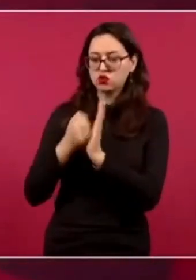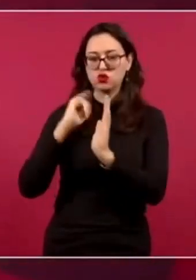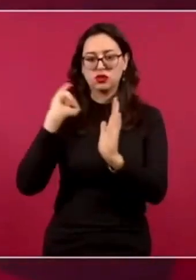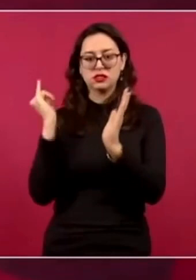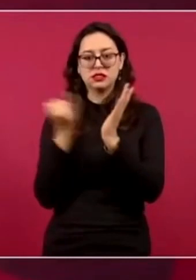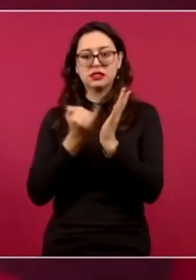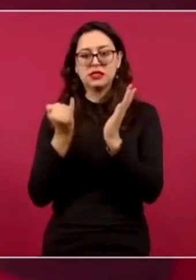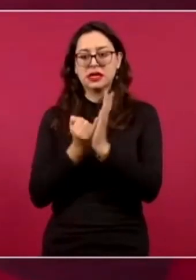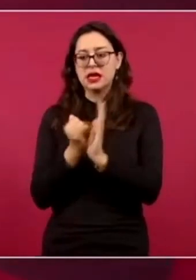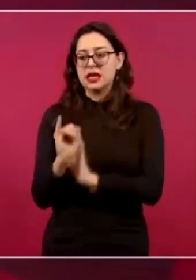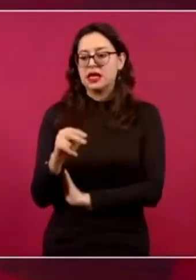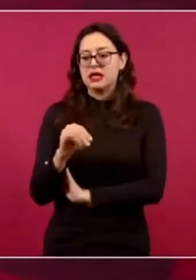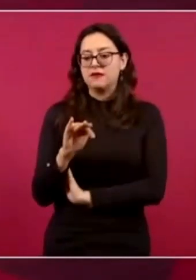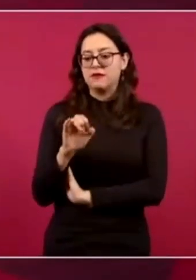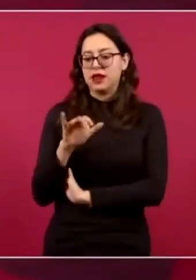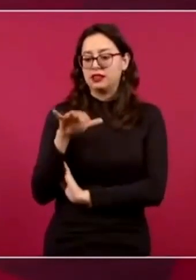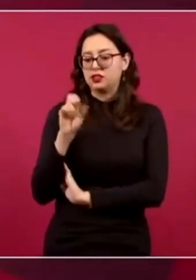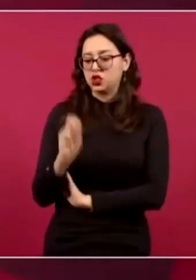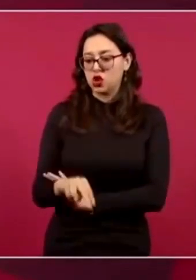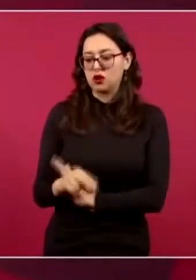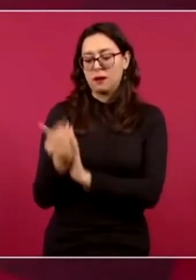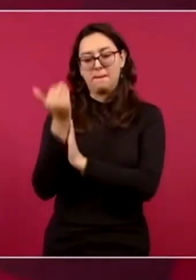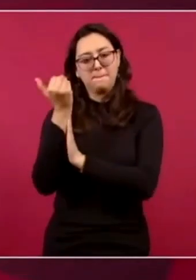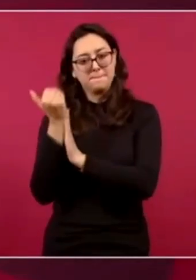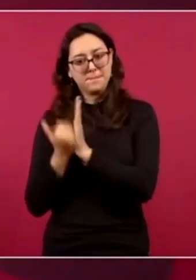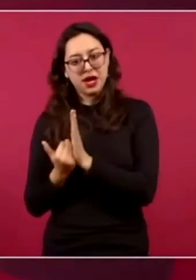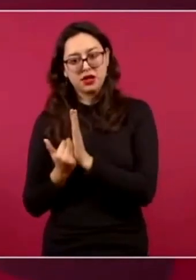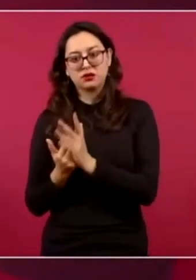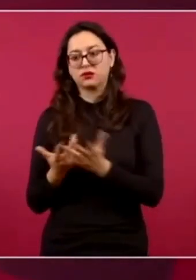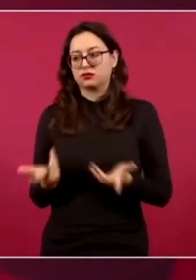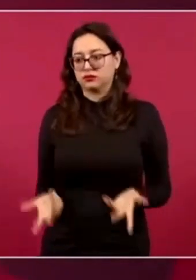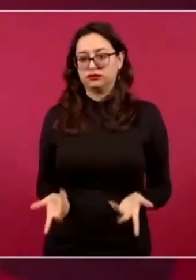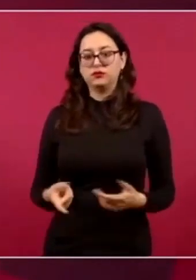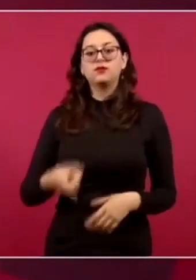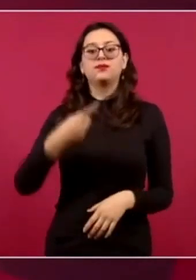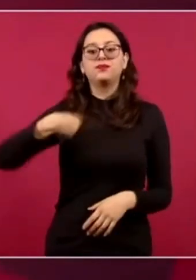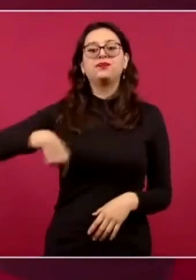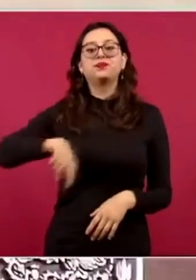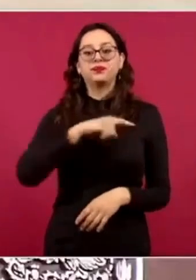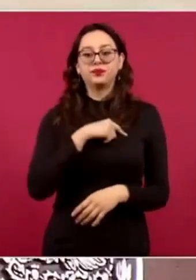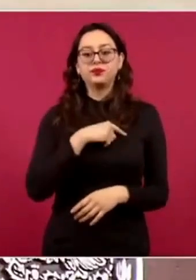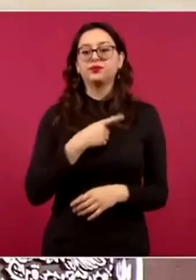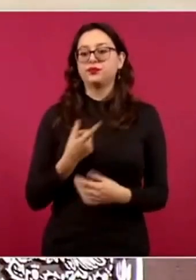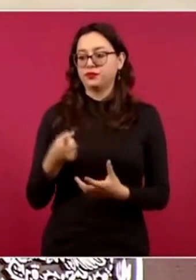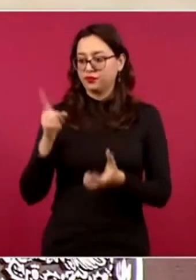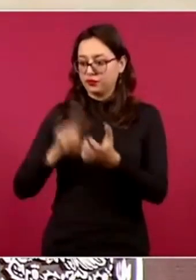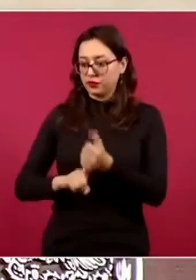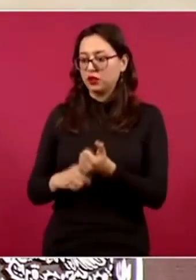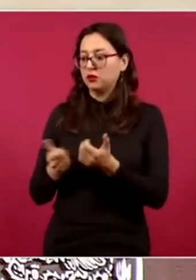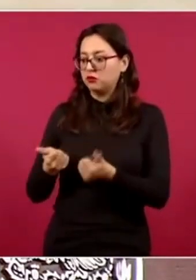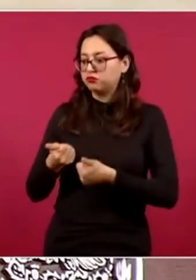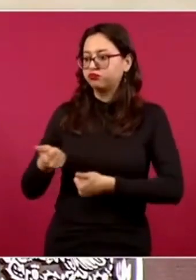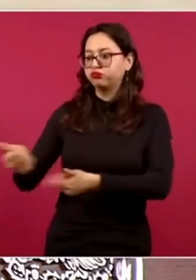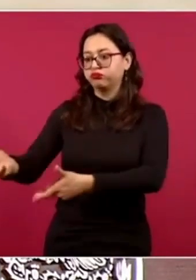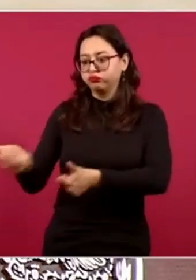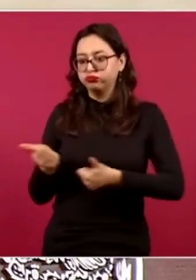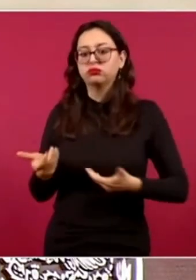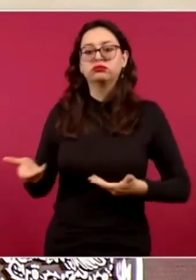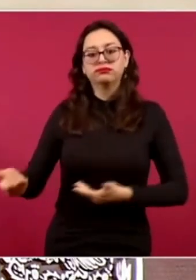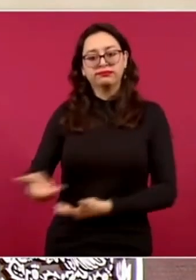todos los países producimos y podemos intercambiar